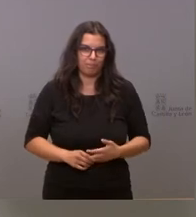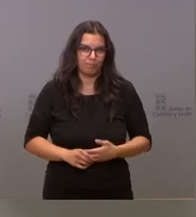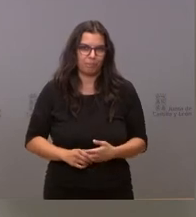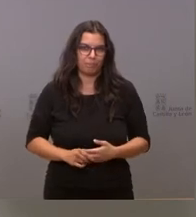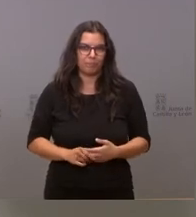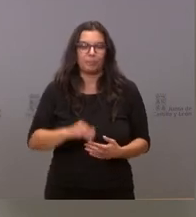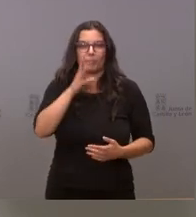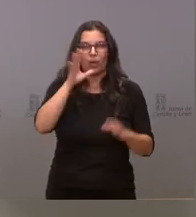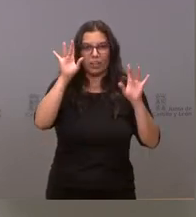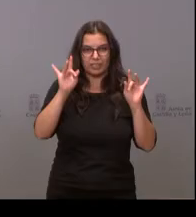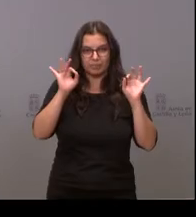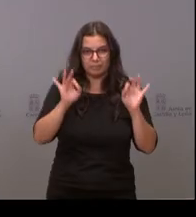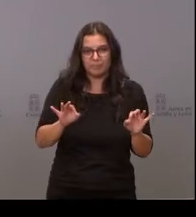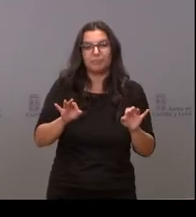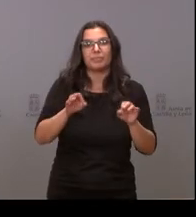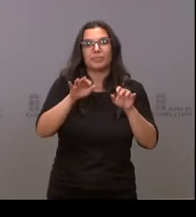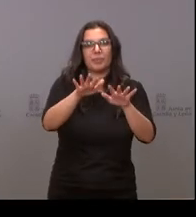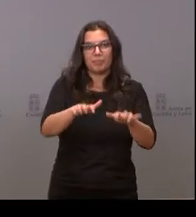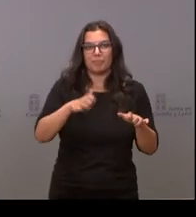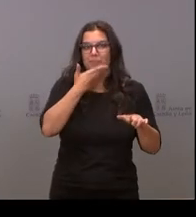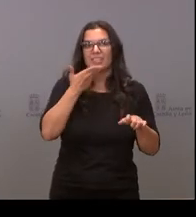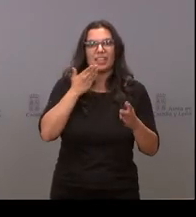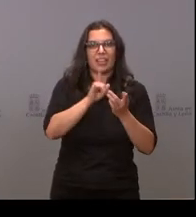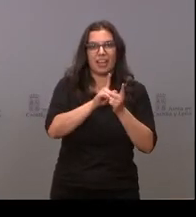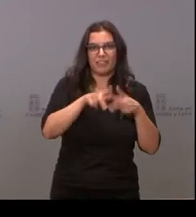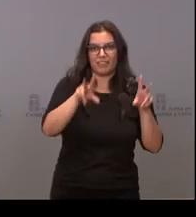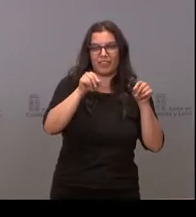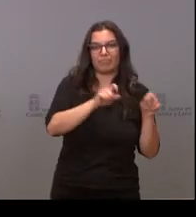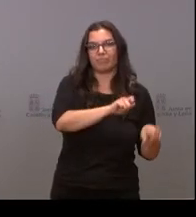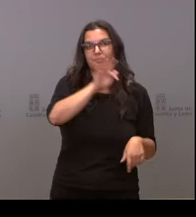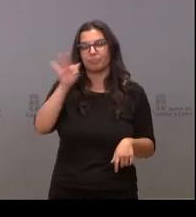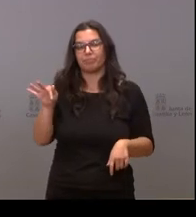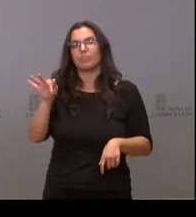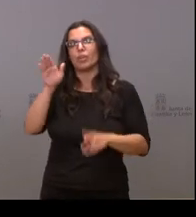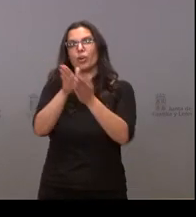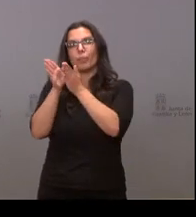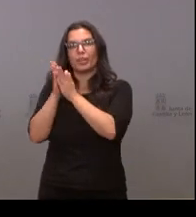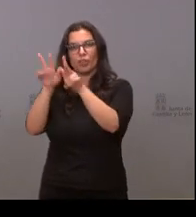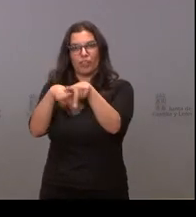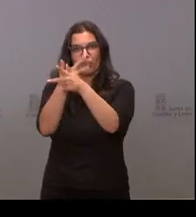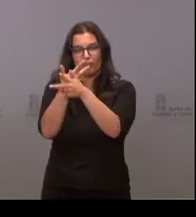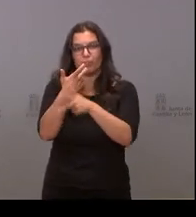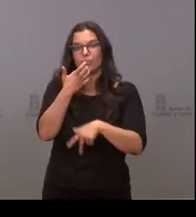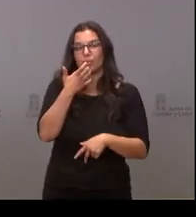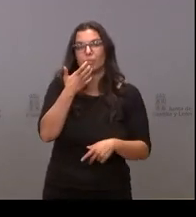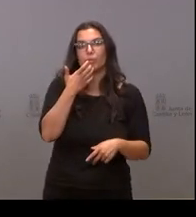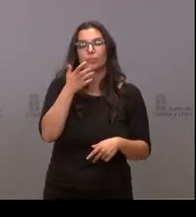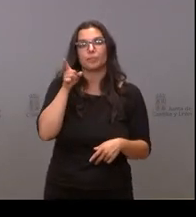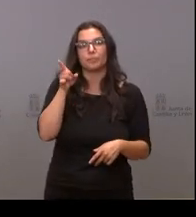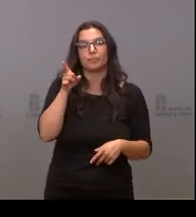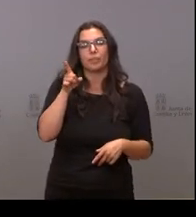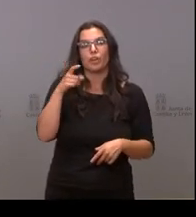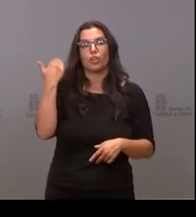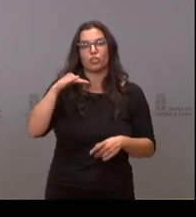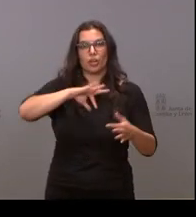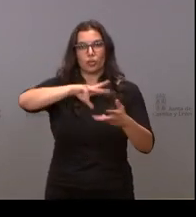Ahora sí, abrimos ese turno con los compañeros que nos siguen por videoconferencia. Es el caso de Sergio García de